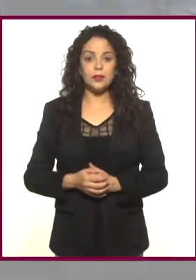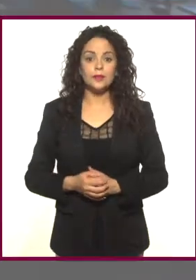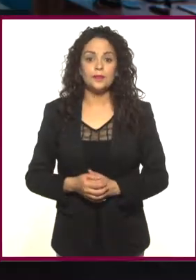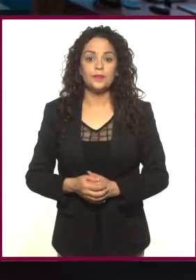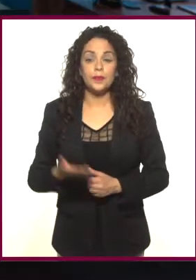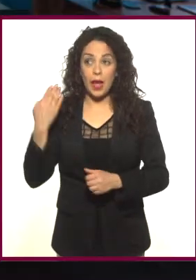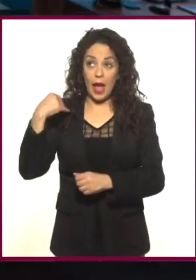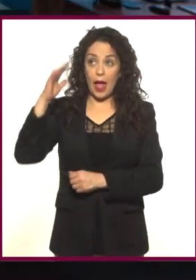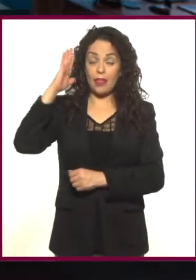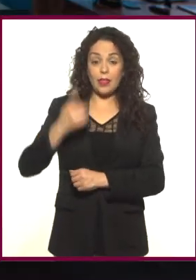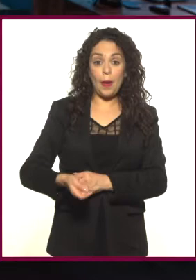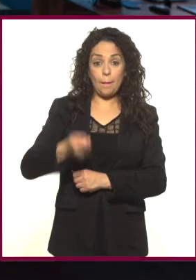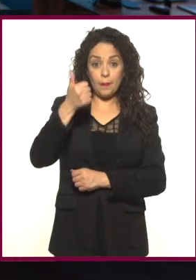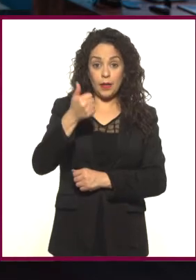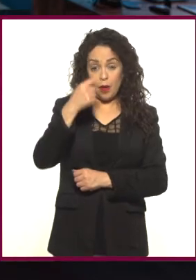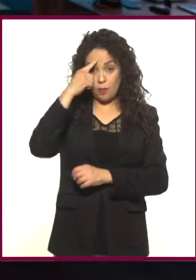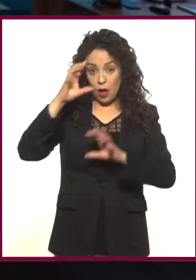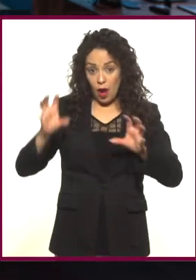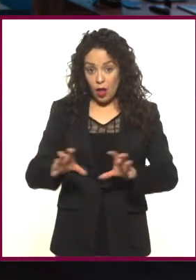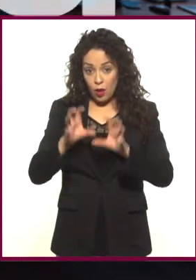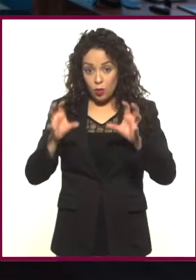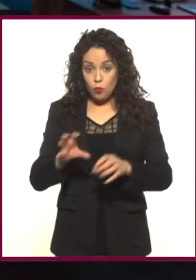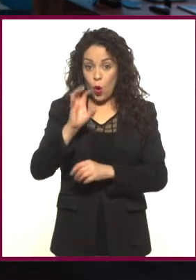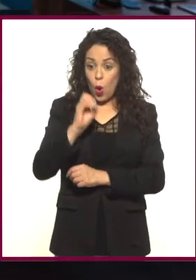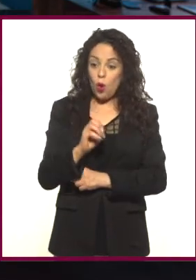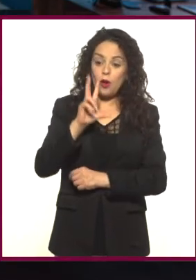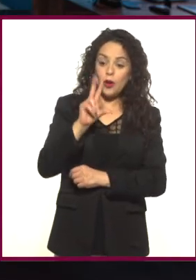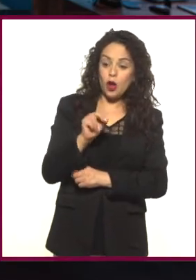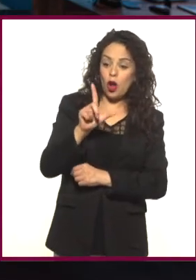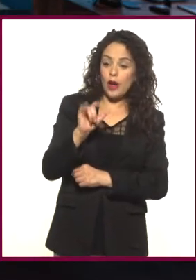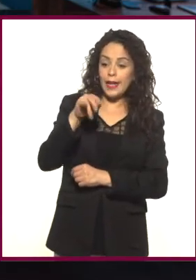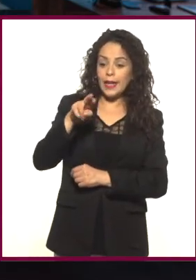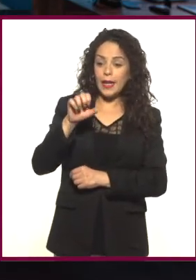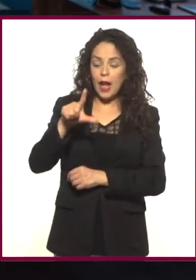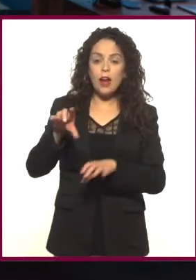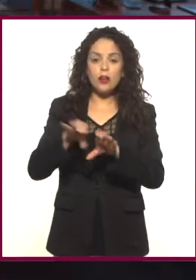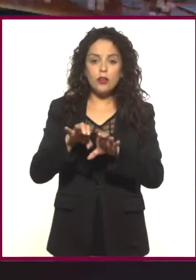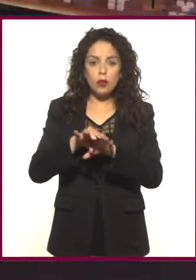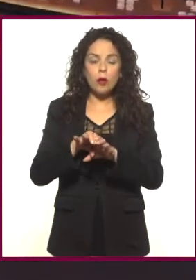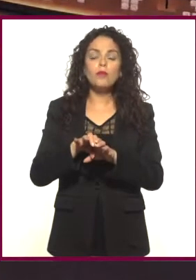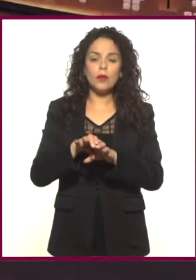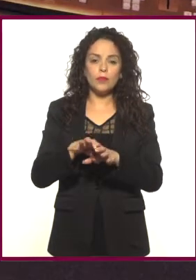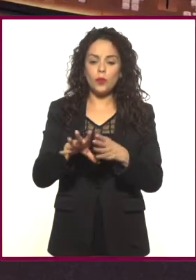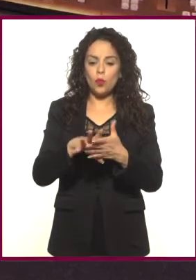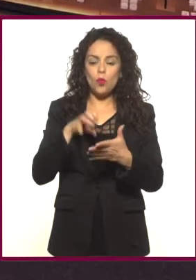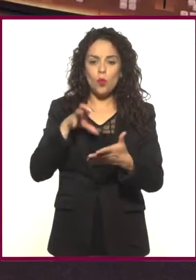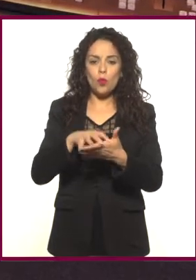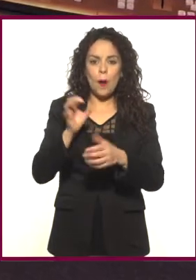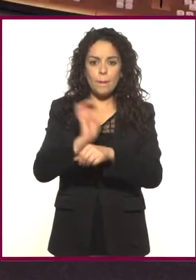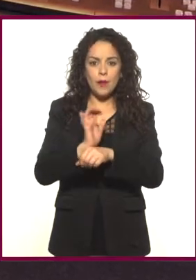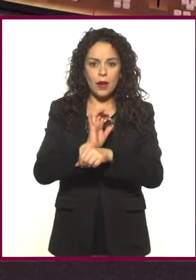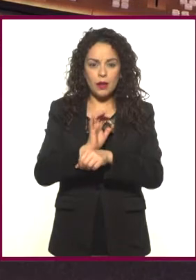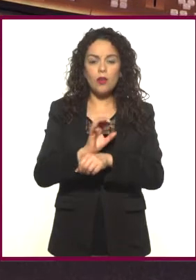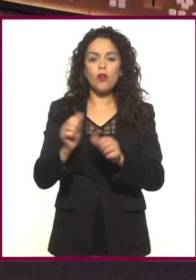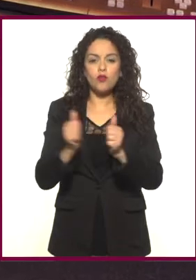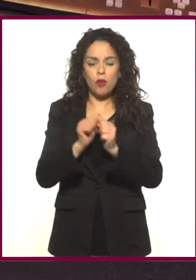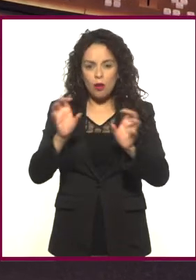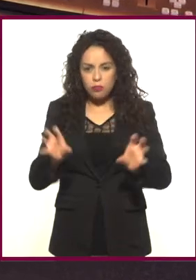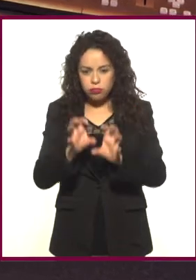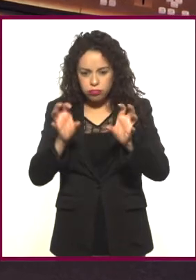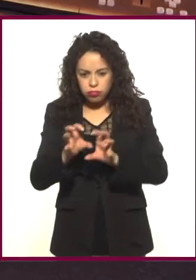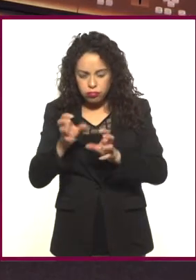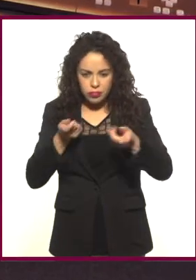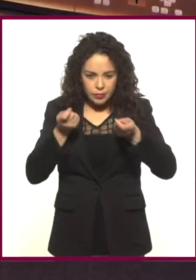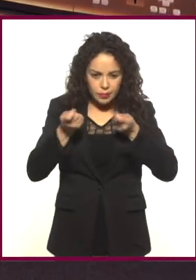Al principio, la edición por computadora o no lineal se hacía con la película escaneada. Esta se manipulaba en la computadora